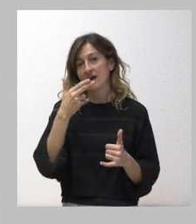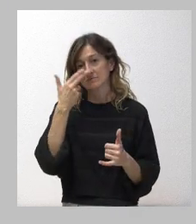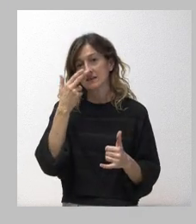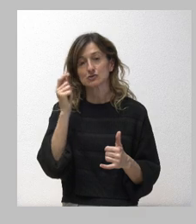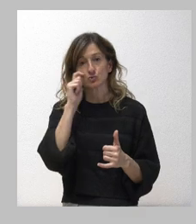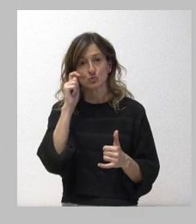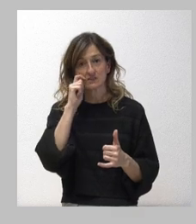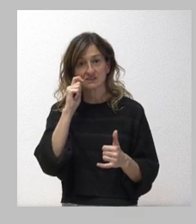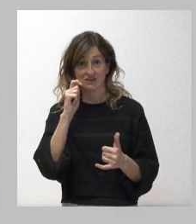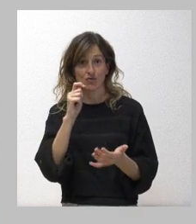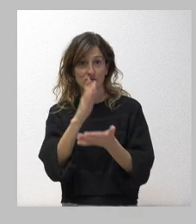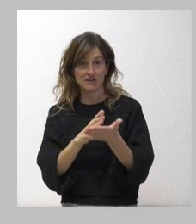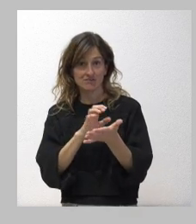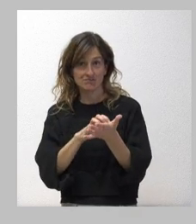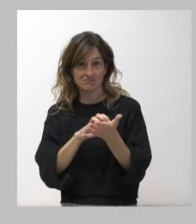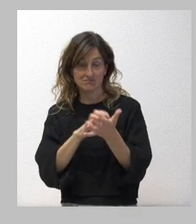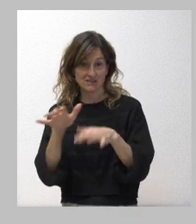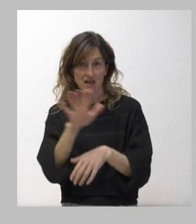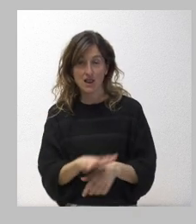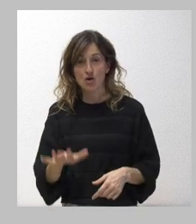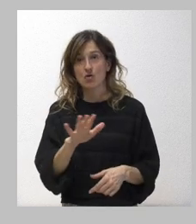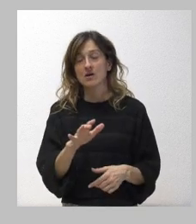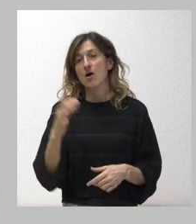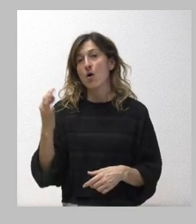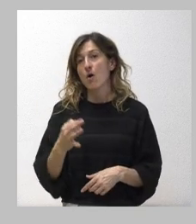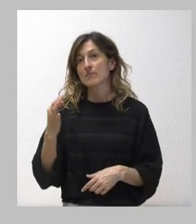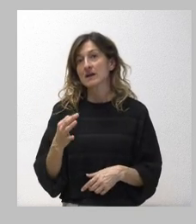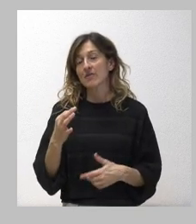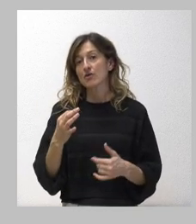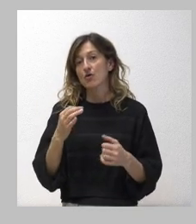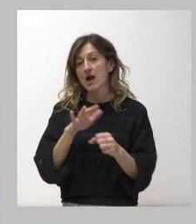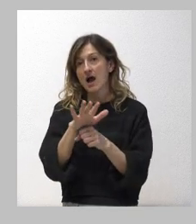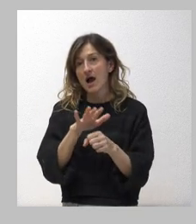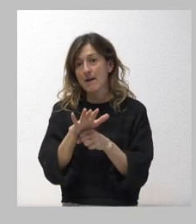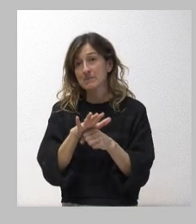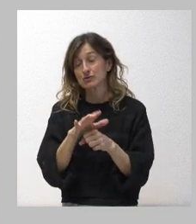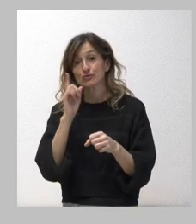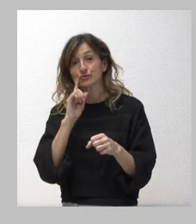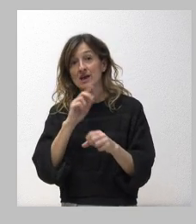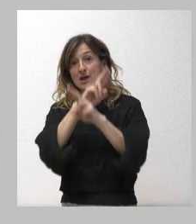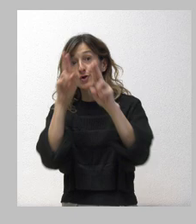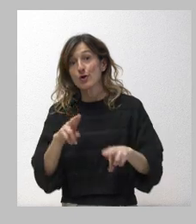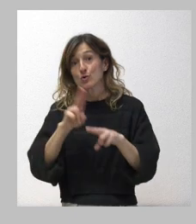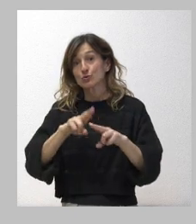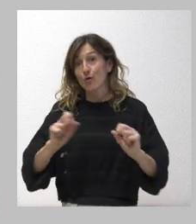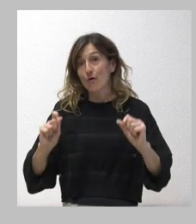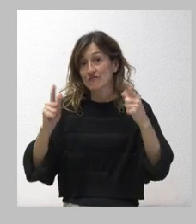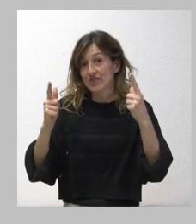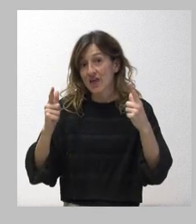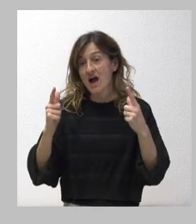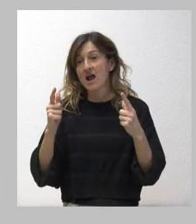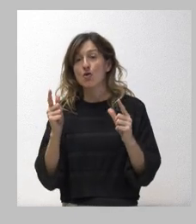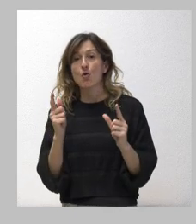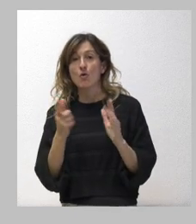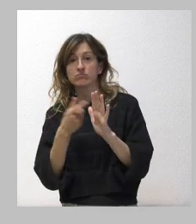No sé si es una obligación. Deberían suspenderse este tipo de actos atendiendo al luto oficial. Es una recomendación. Muy